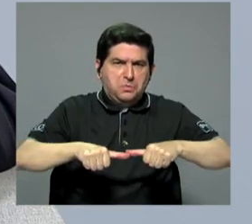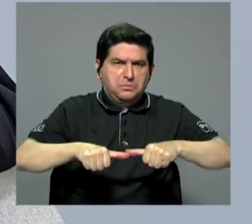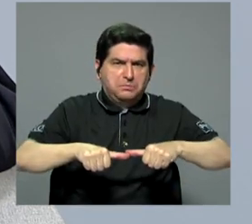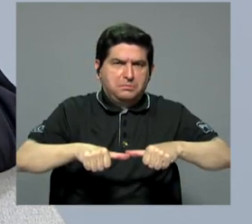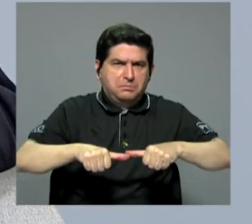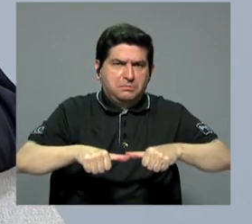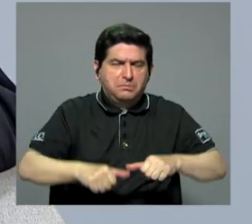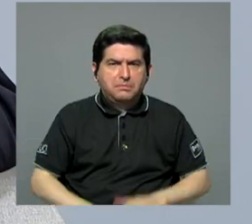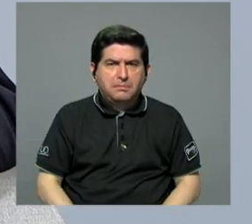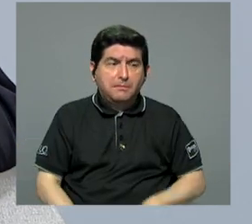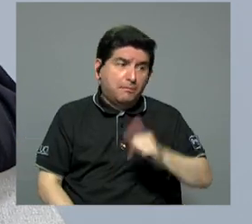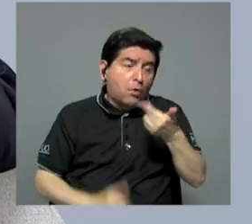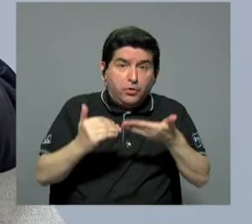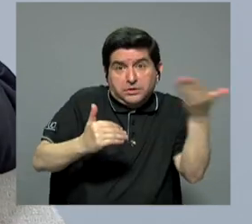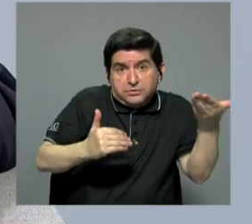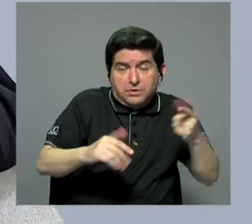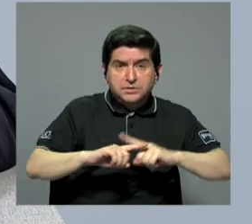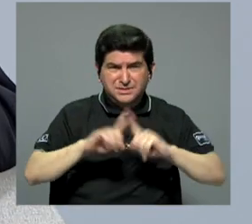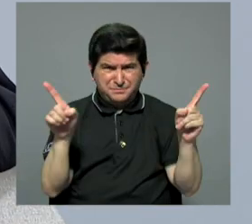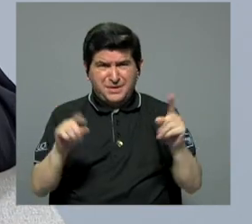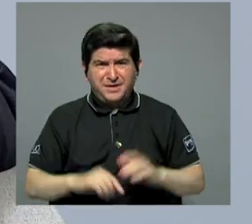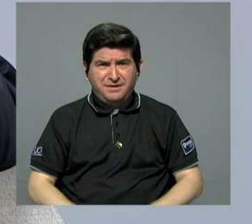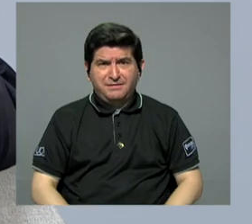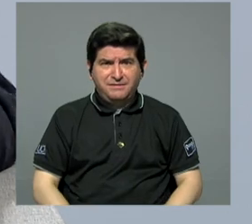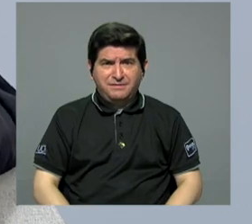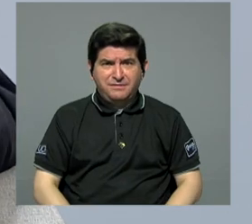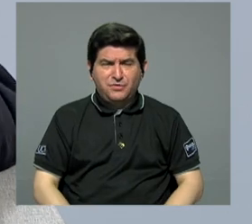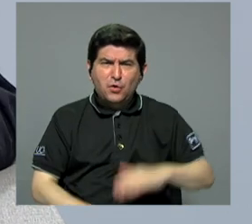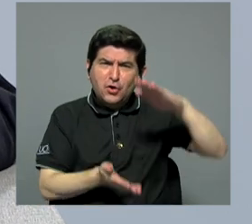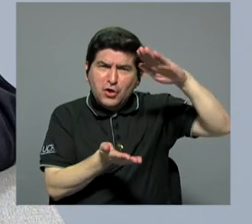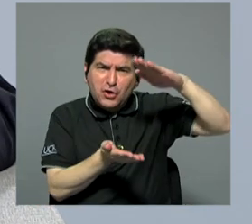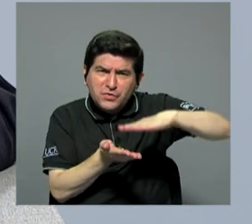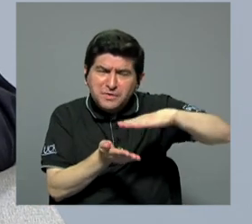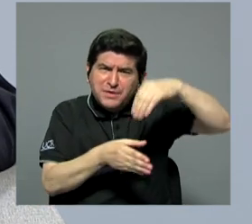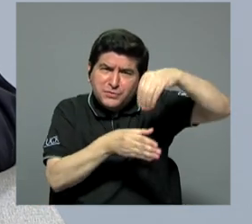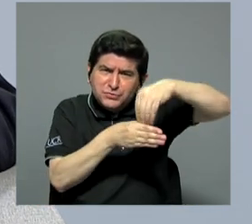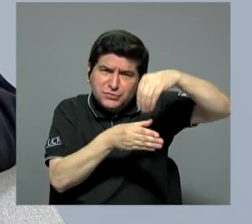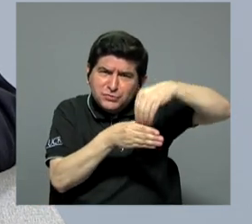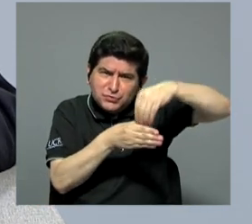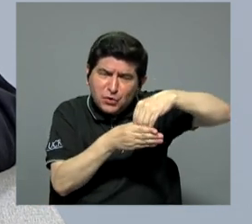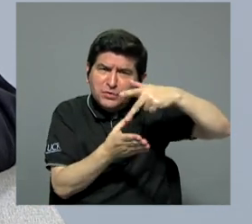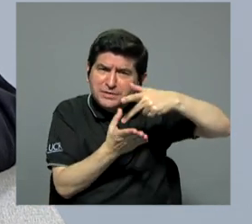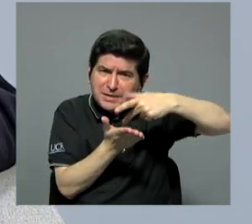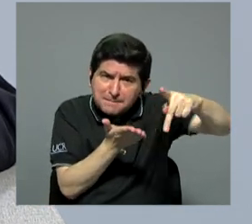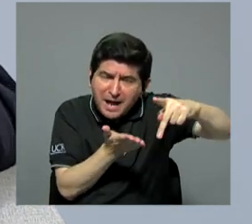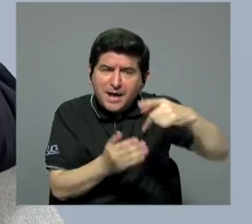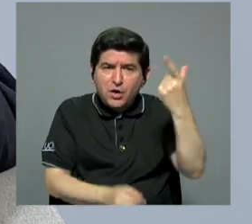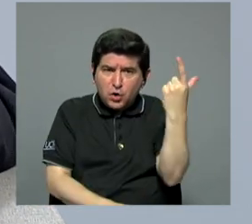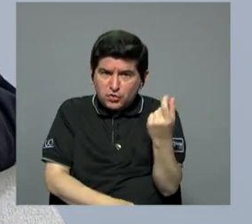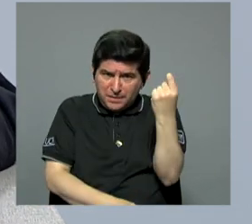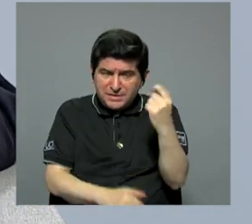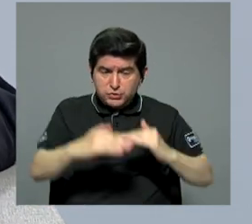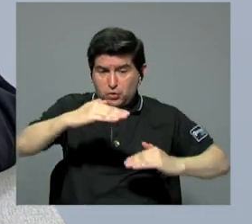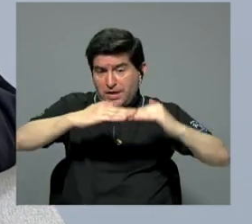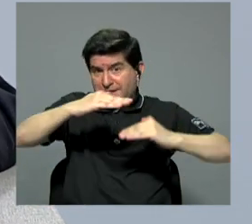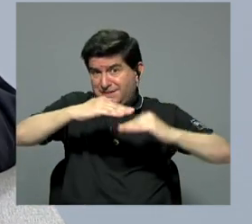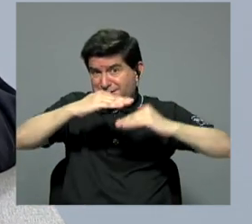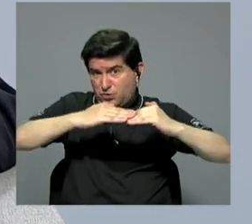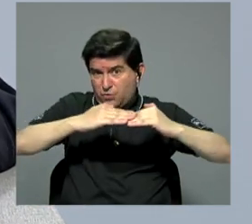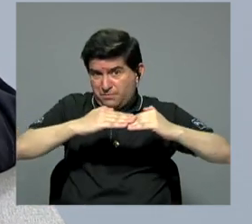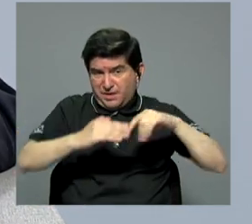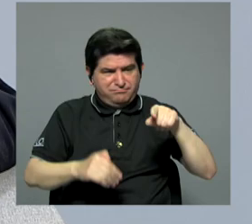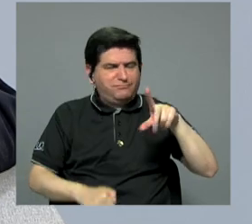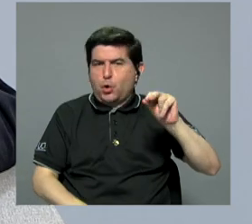por los otros factores, pero con la disminución en el monto de pensión, del tope de pensión